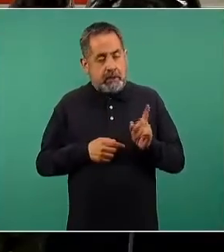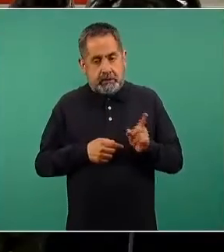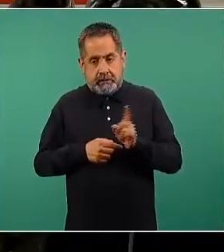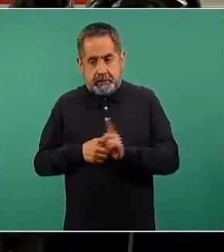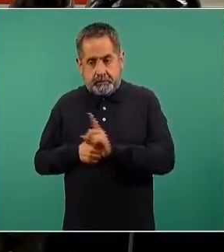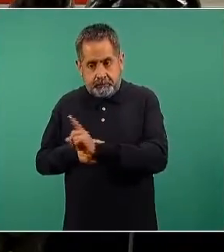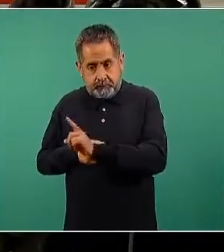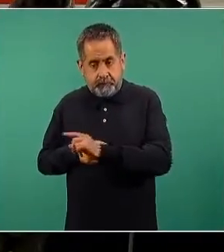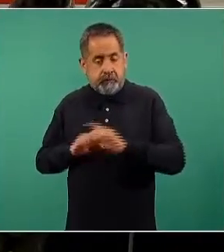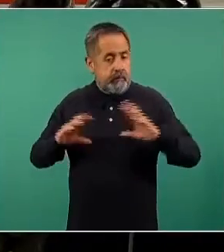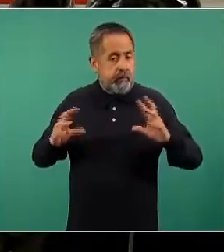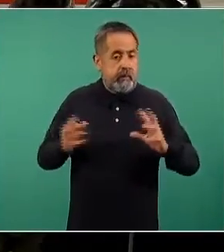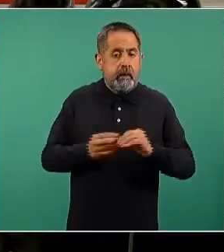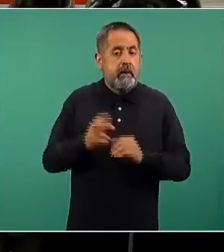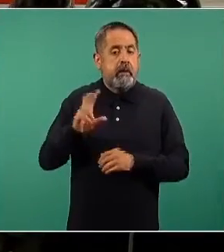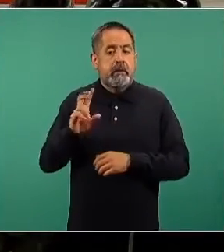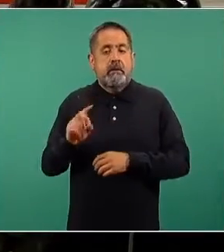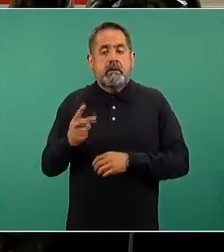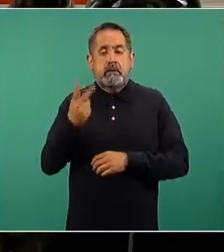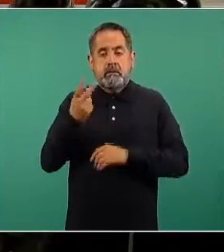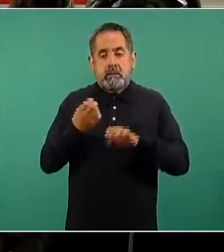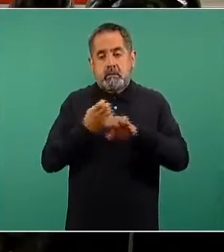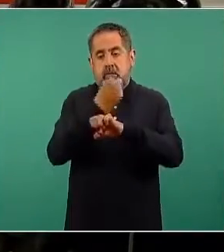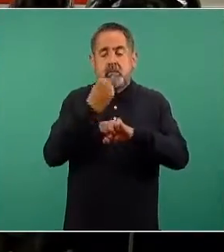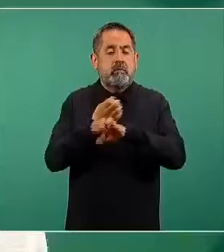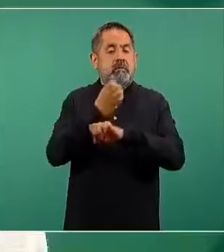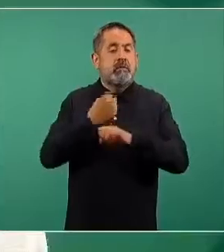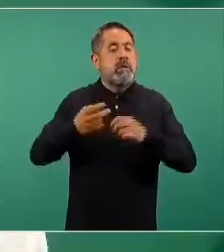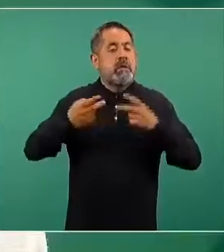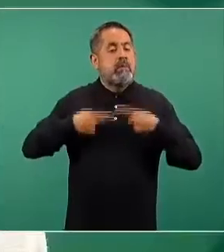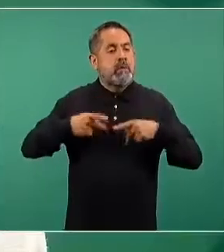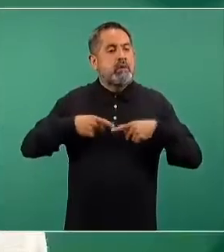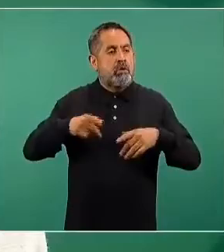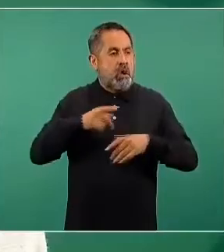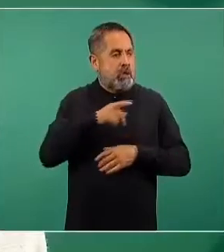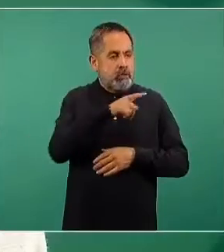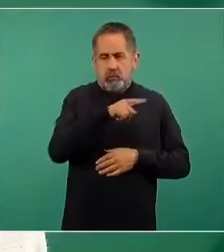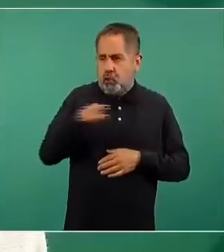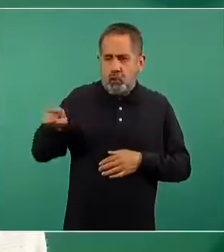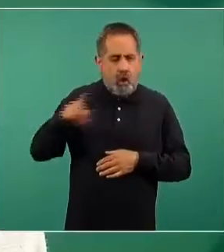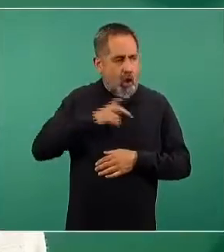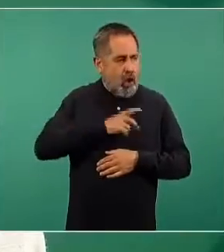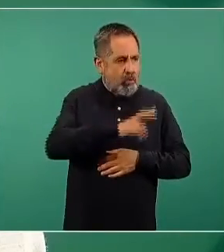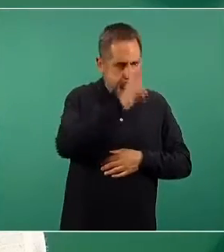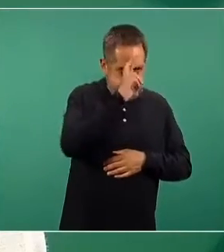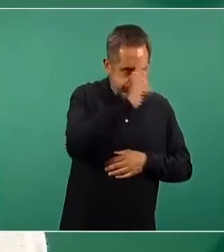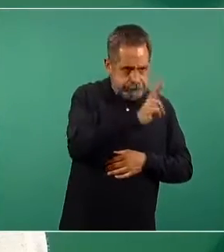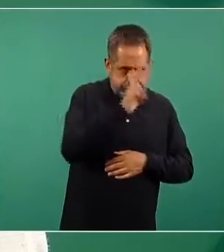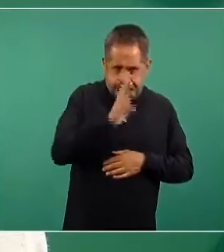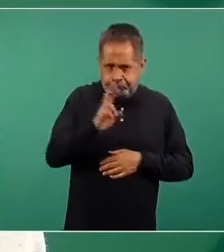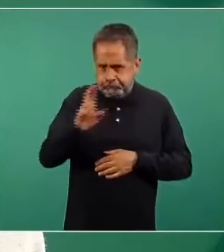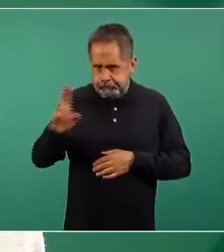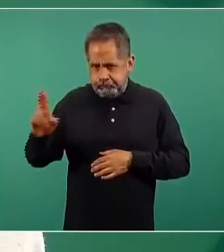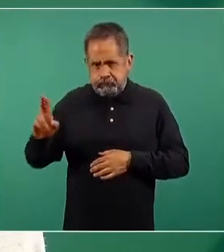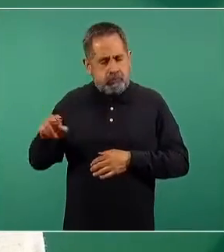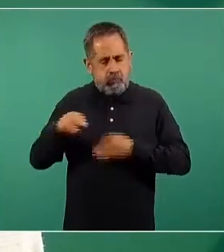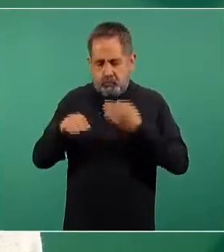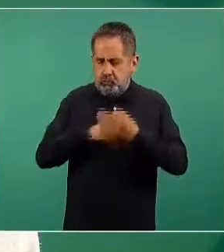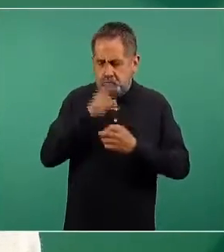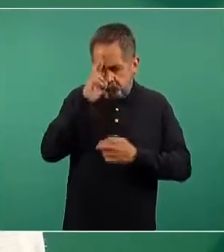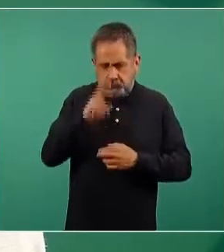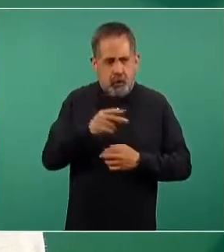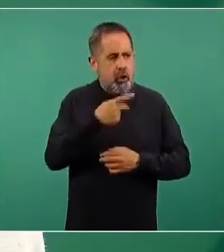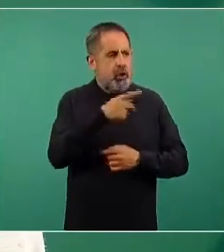los casos de los 32 entidades federativas personas a quienes respetamos mucho, consideramos muy competentes y tienen además